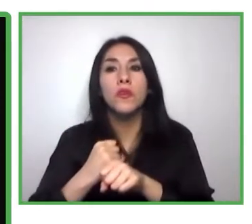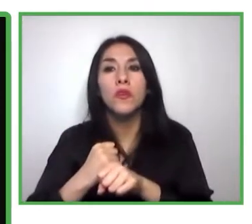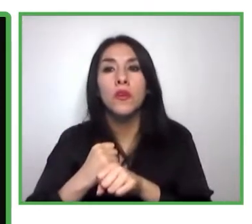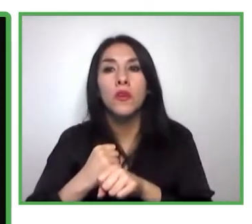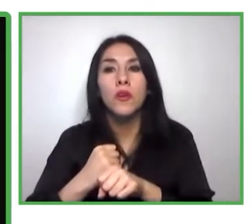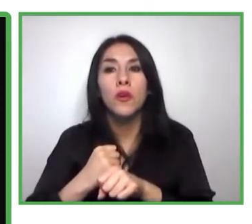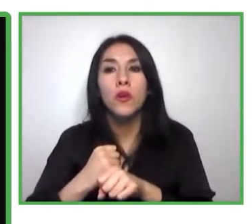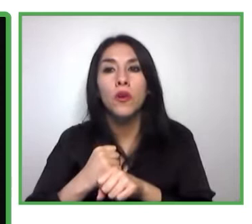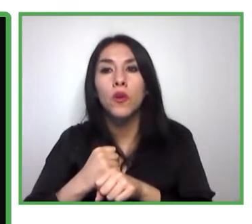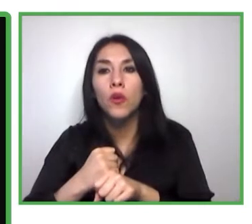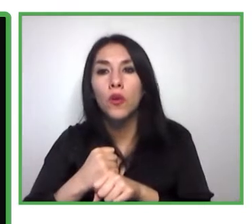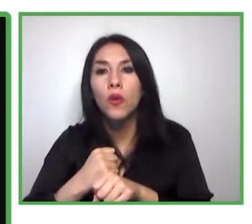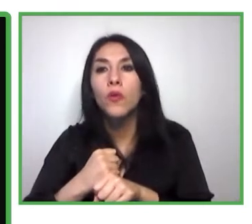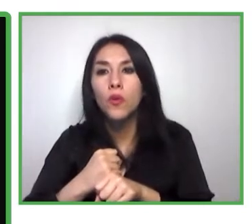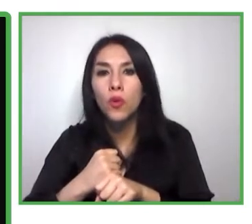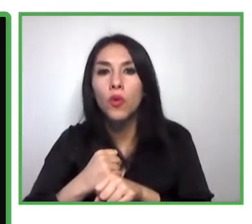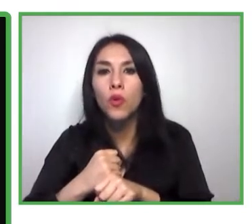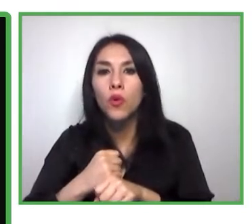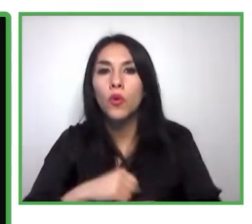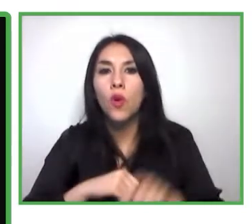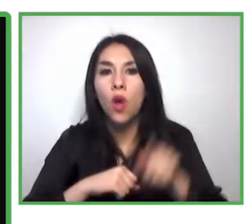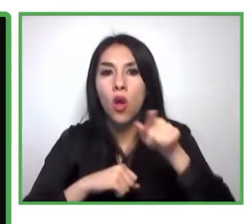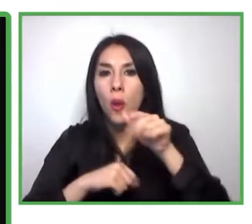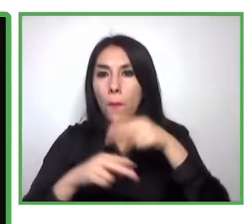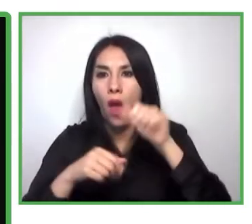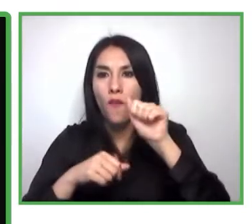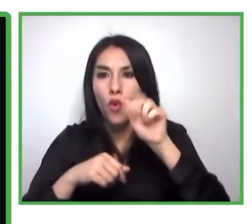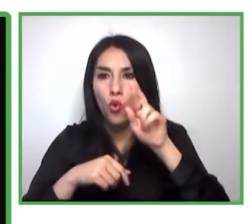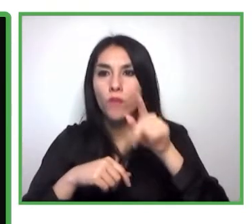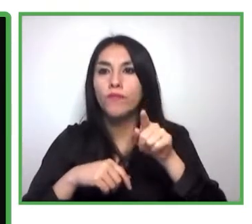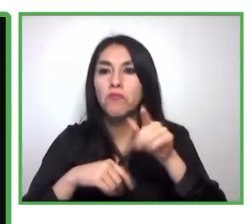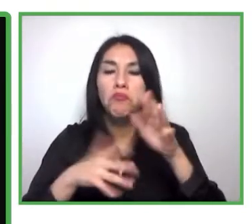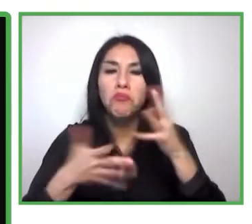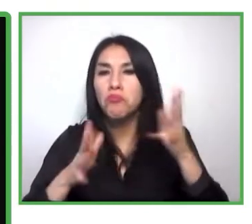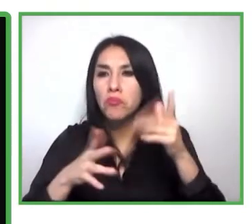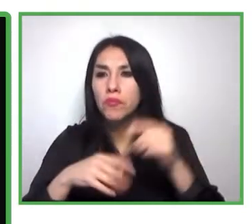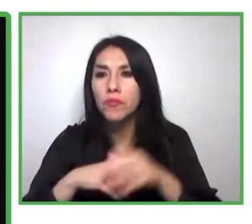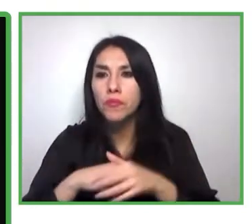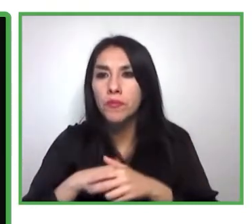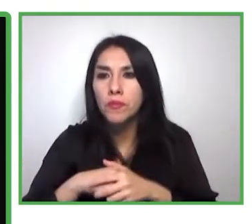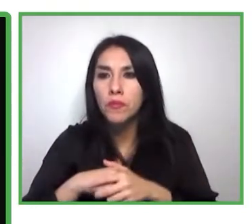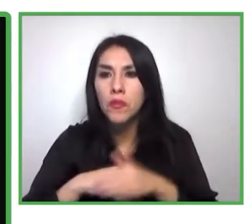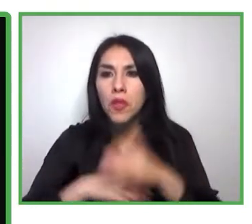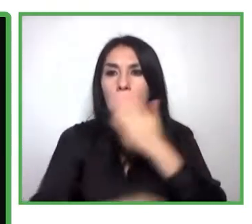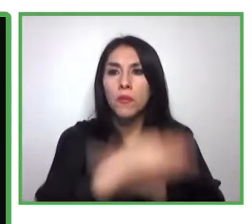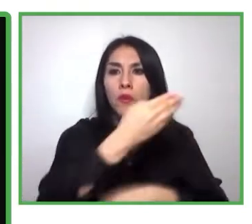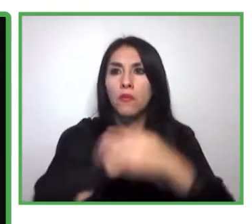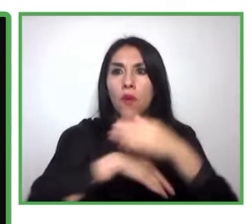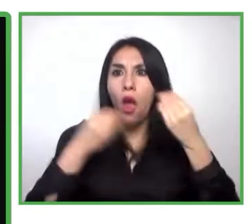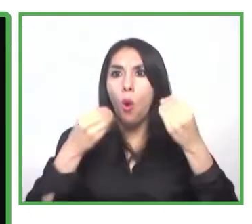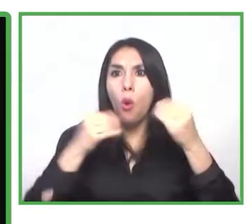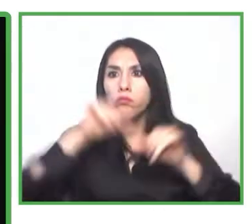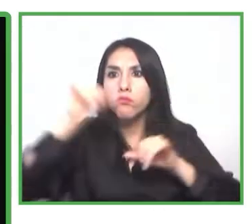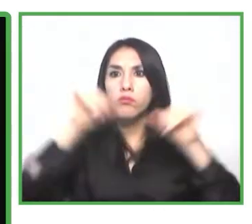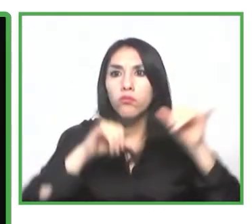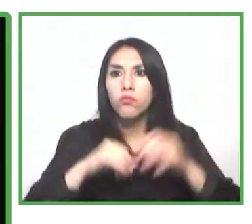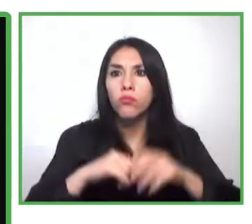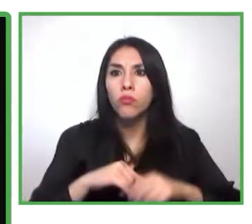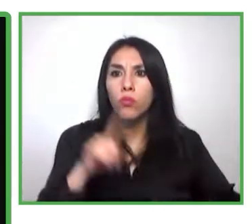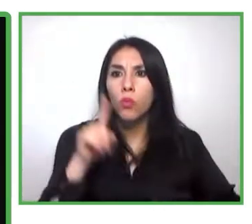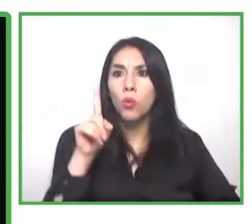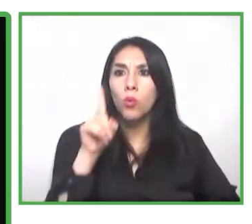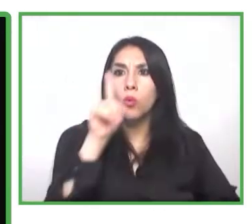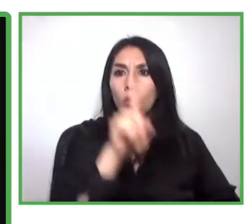personas con discapacidad que viajaban en la aerolínea, entendiendo que tal vez no solamente viaja la persona, sino que también la persona es acompañada por